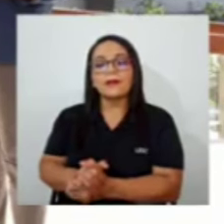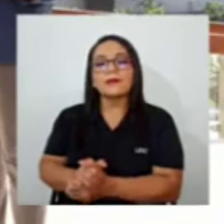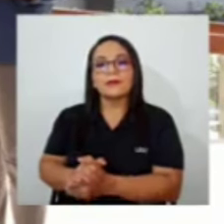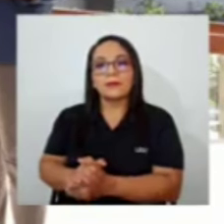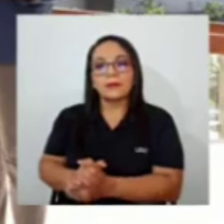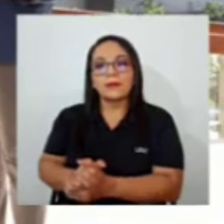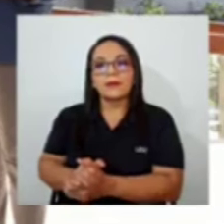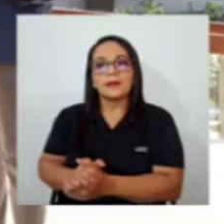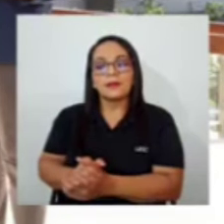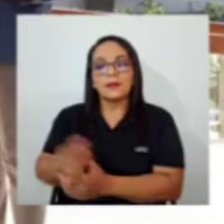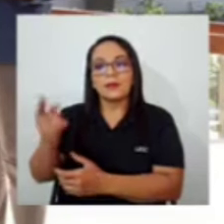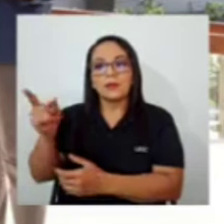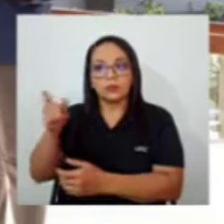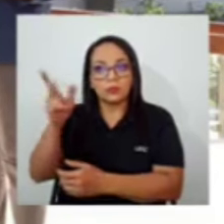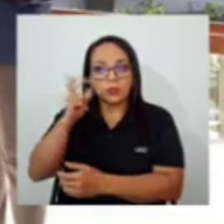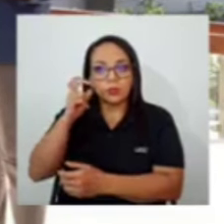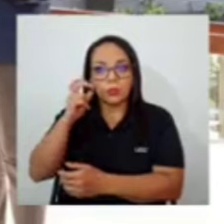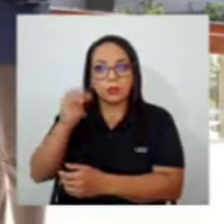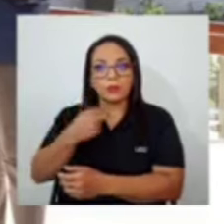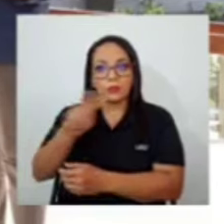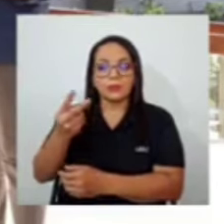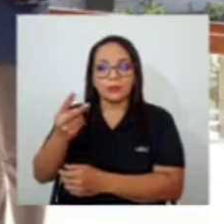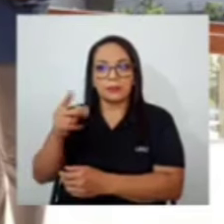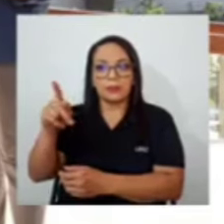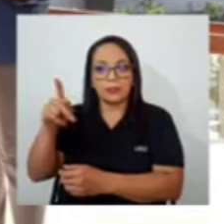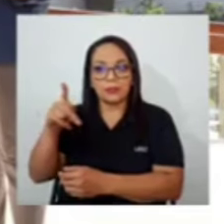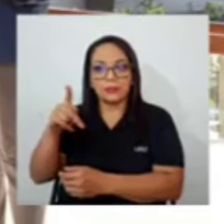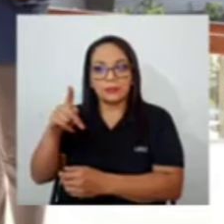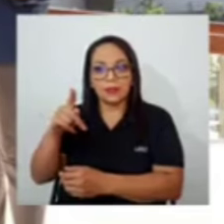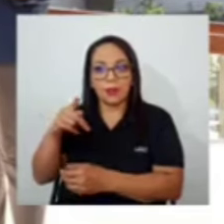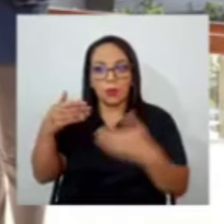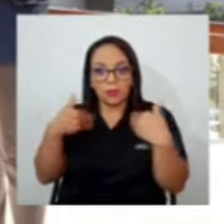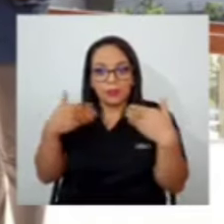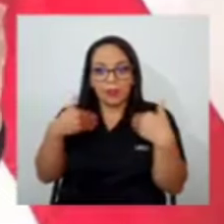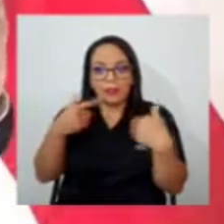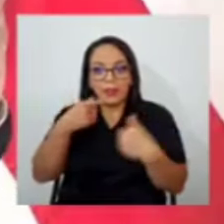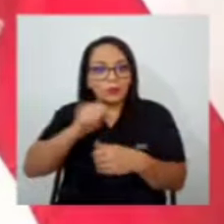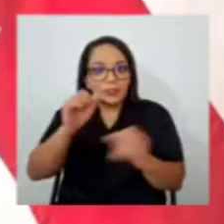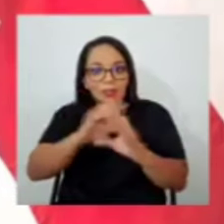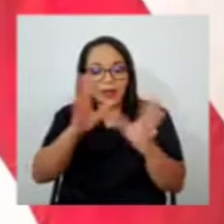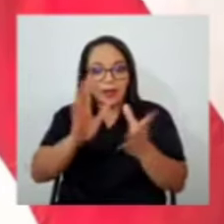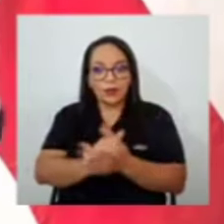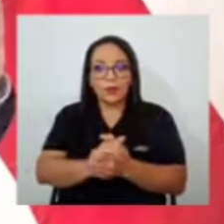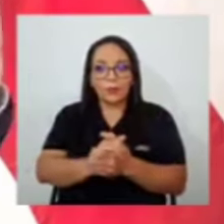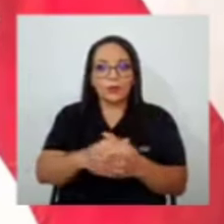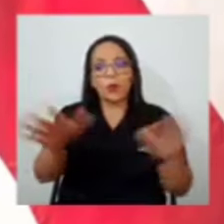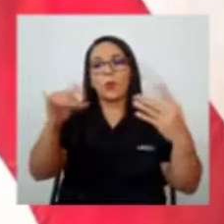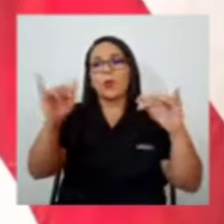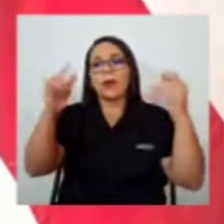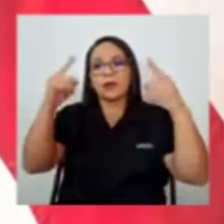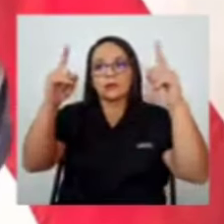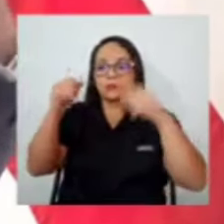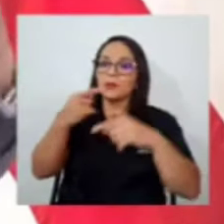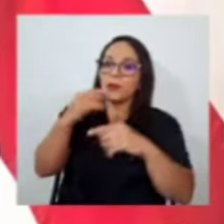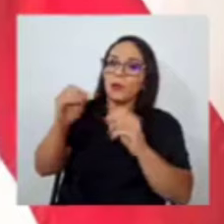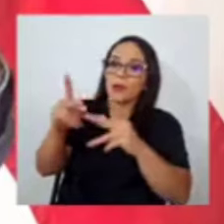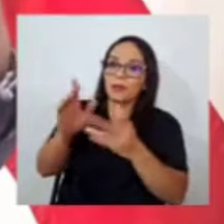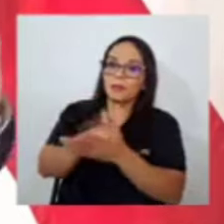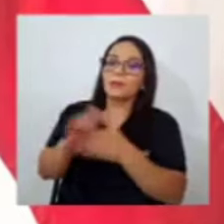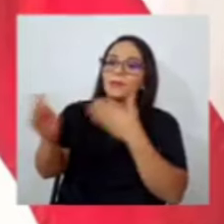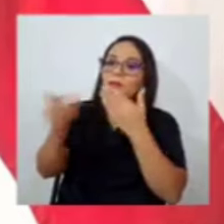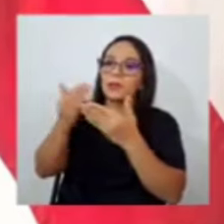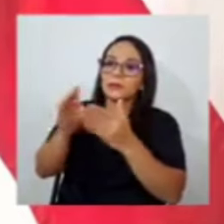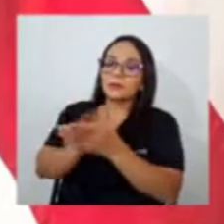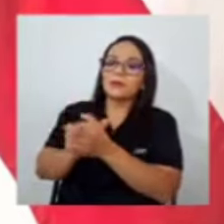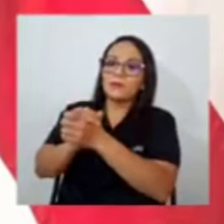supuesto usted yo la voz de exaltación de doña Patricia como que hubiera sido un gran éxito le digo bueno bueno muchas gracias los